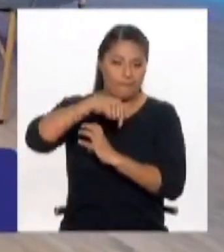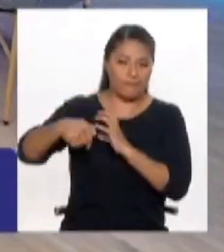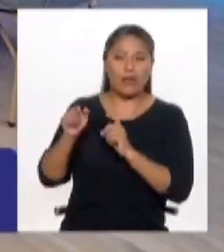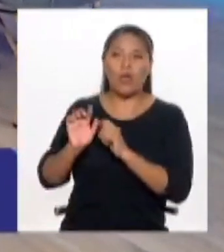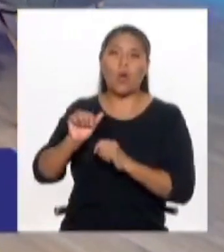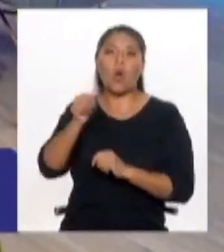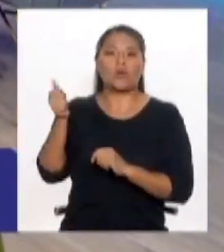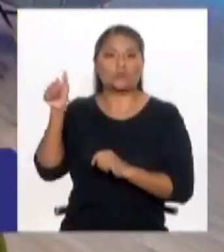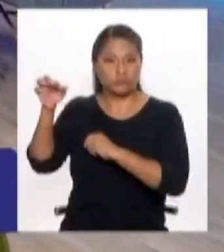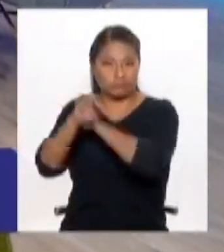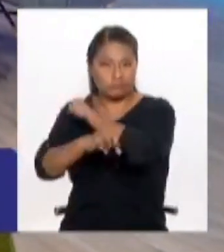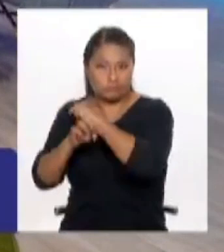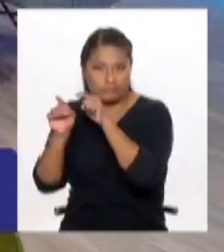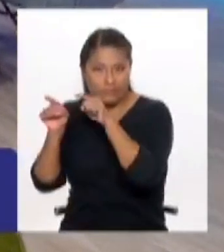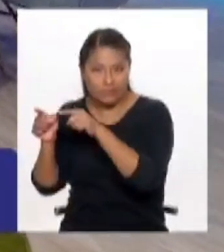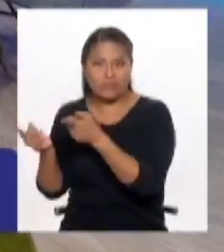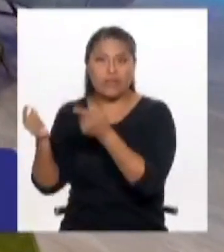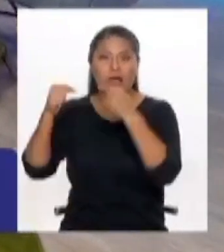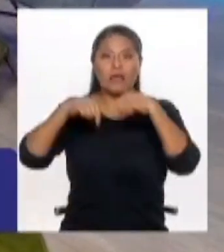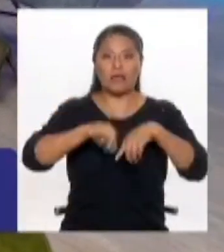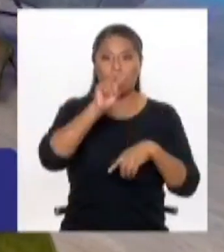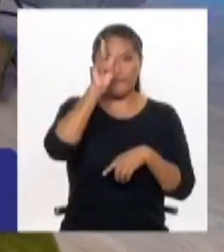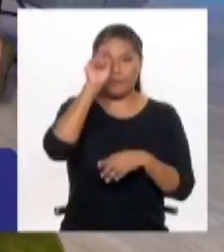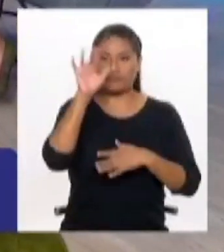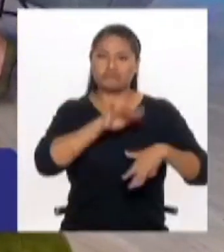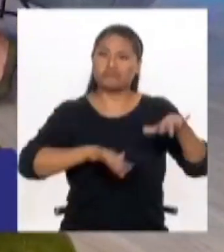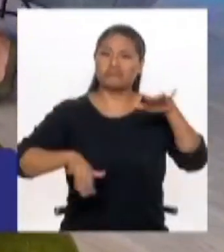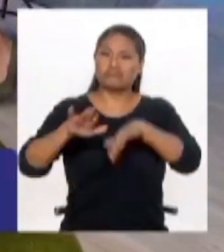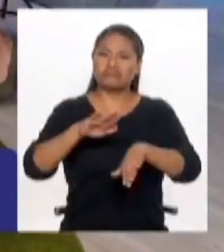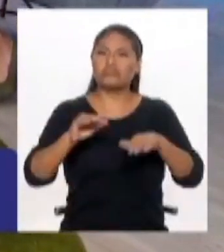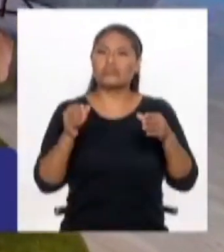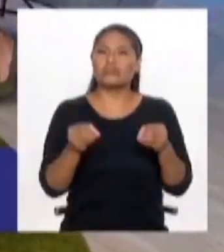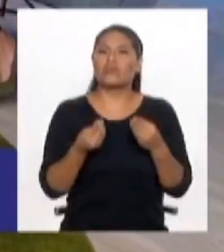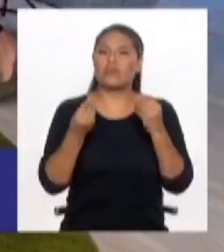mi percepción, pero no sé, ustedes son los expertos. ¿Qué cosa es una playa urbana?